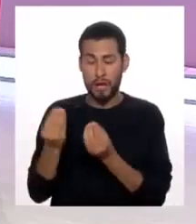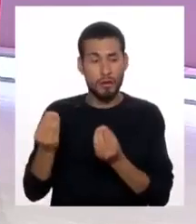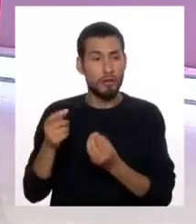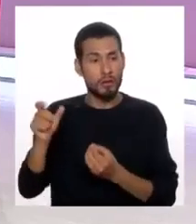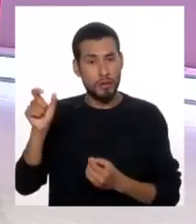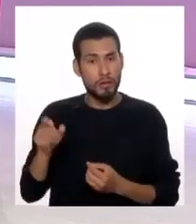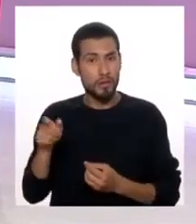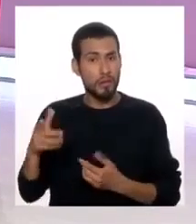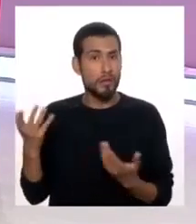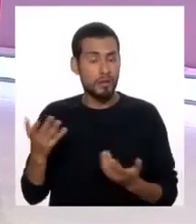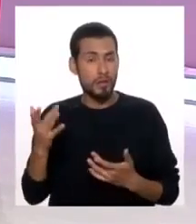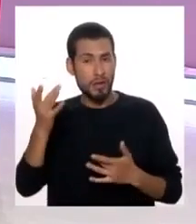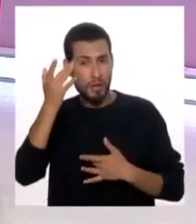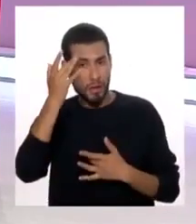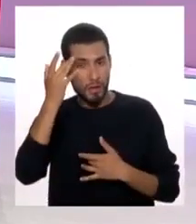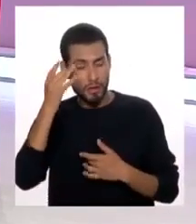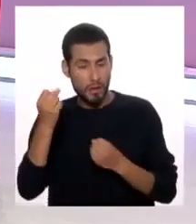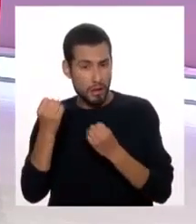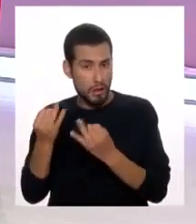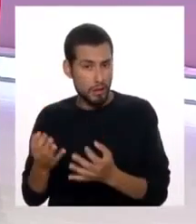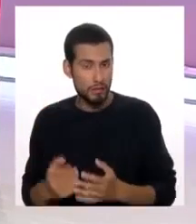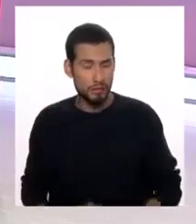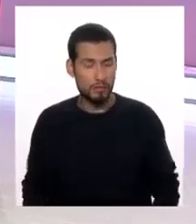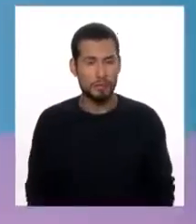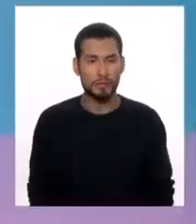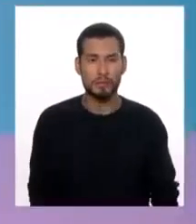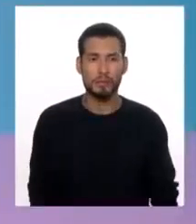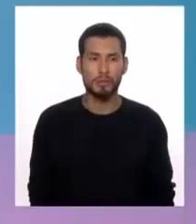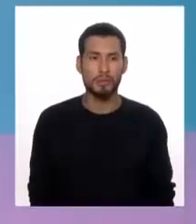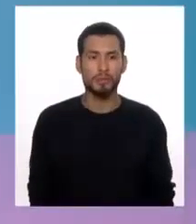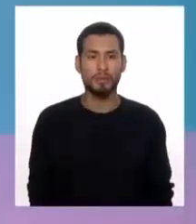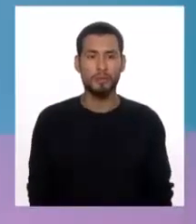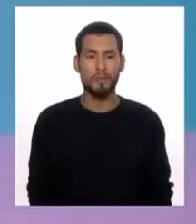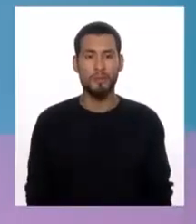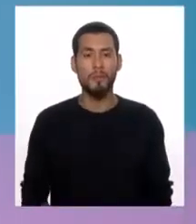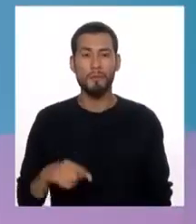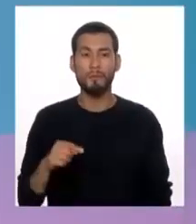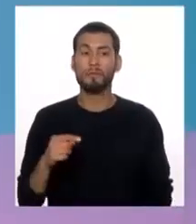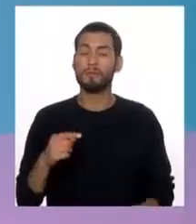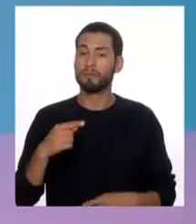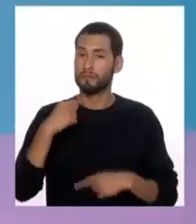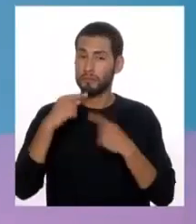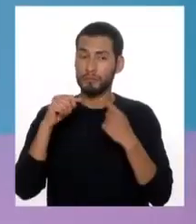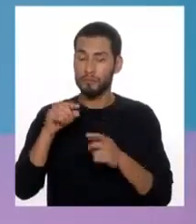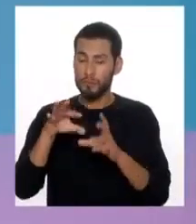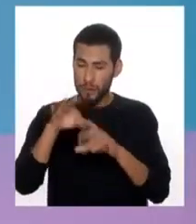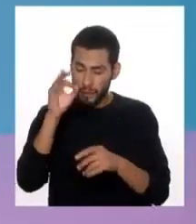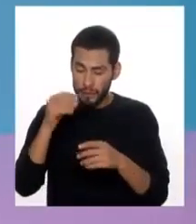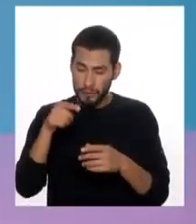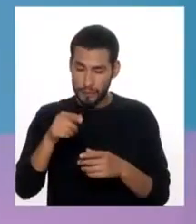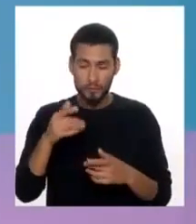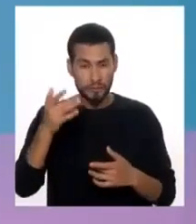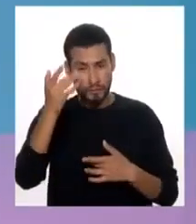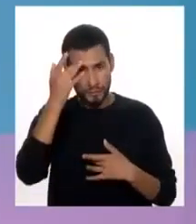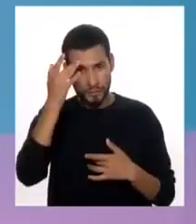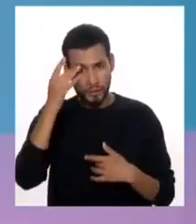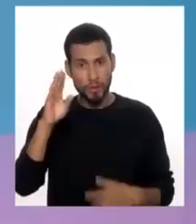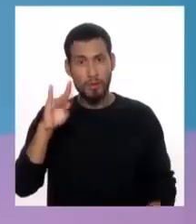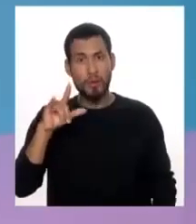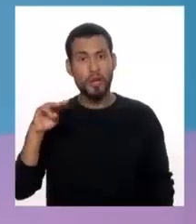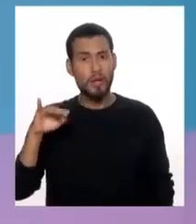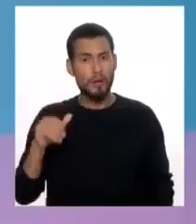que ya está pasando por estas circunstancias? Para establecer el diagnóstico de los cuadros de bulimia nerviosa,